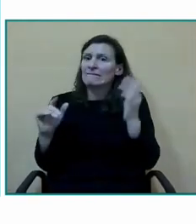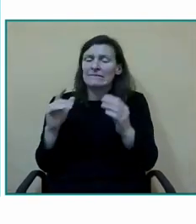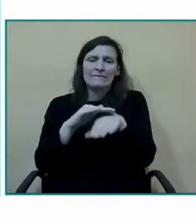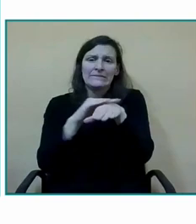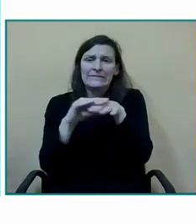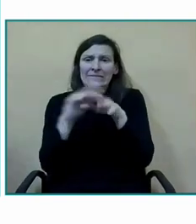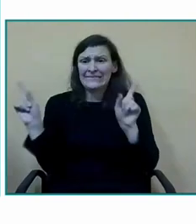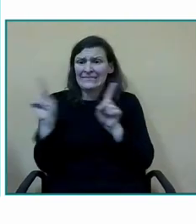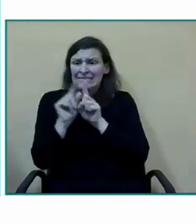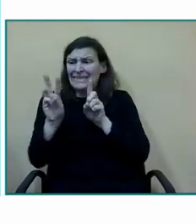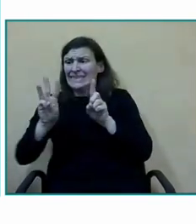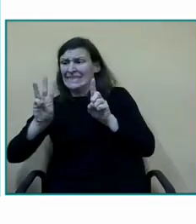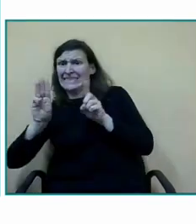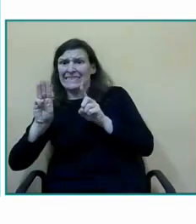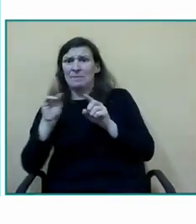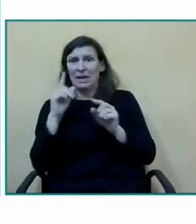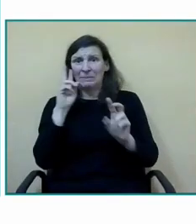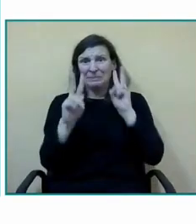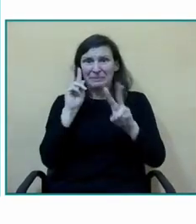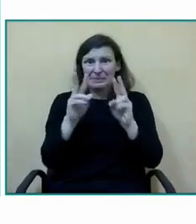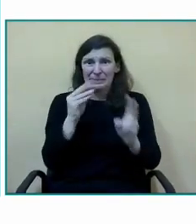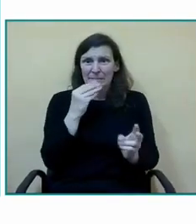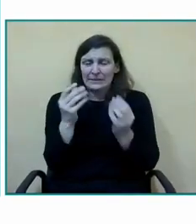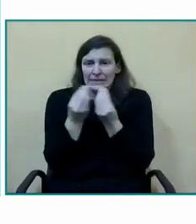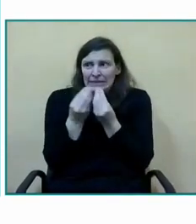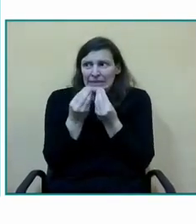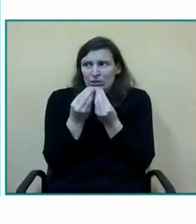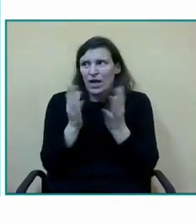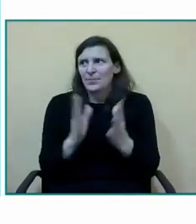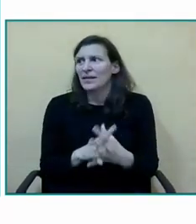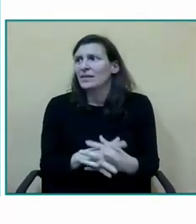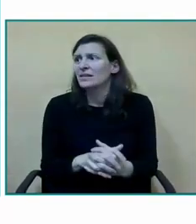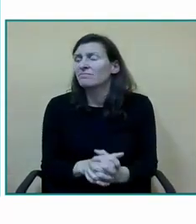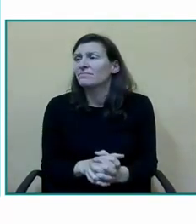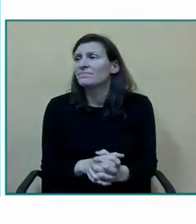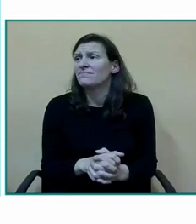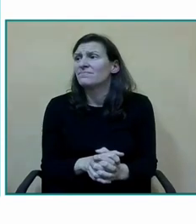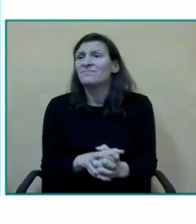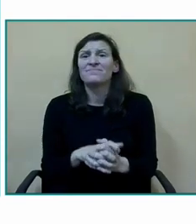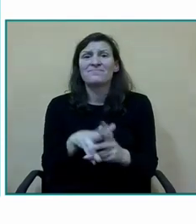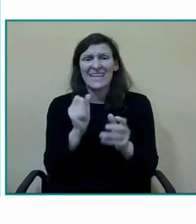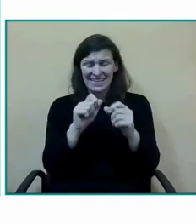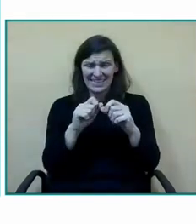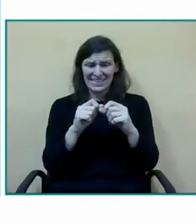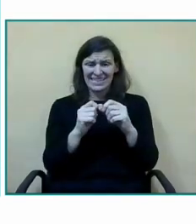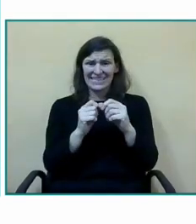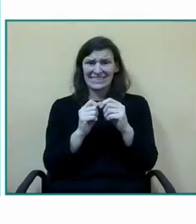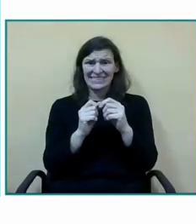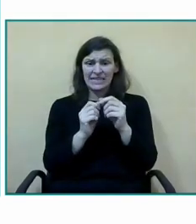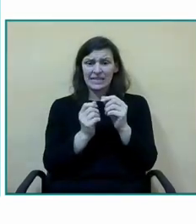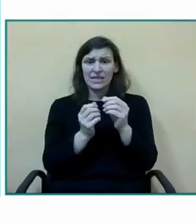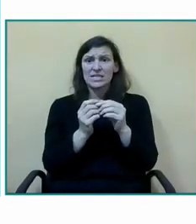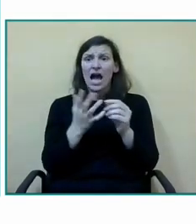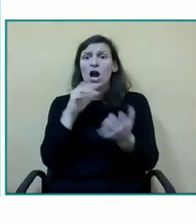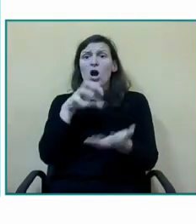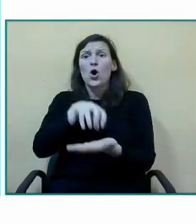en cámara a ver dice a ver dos consultas todas las personas bueno creo